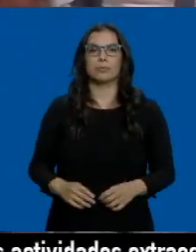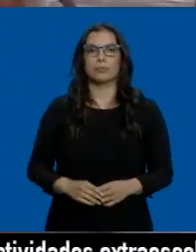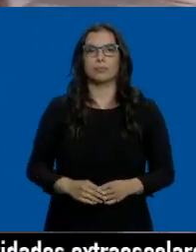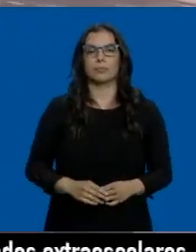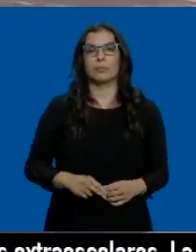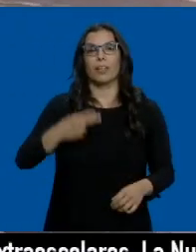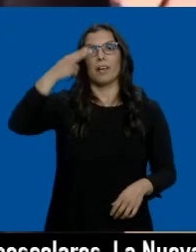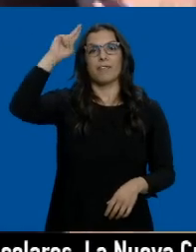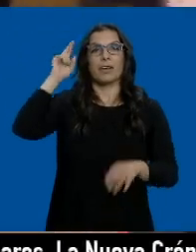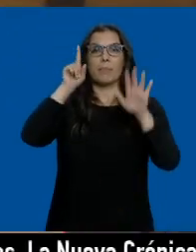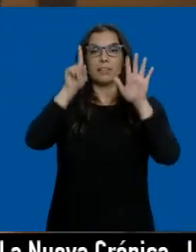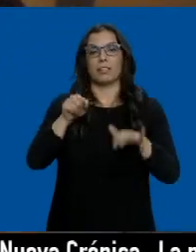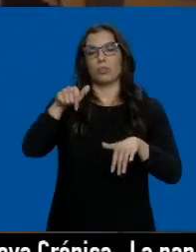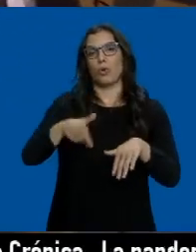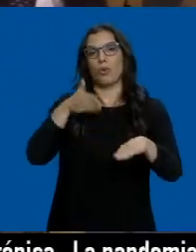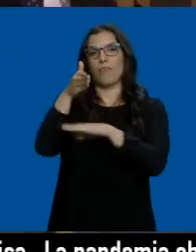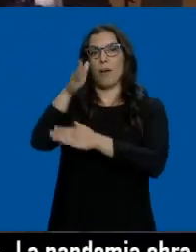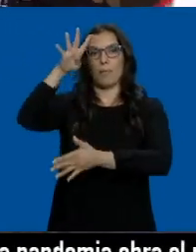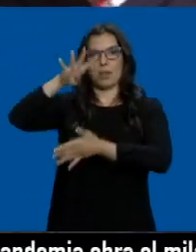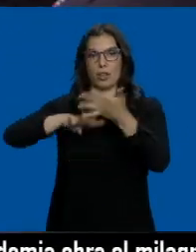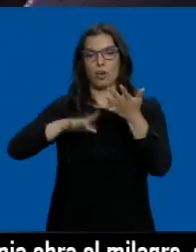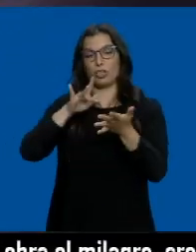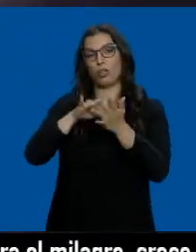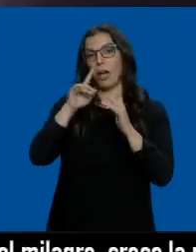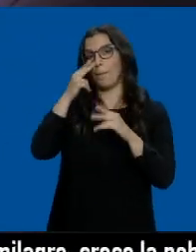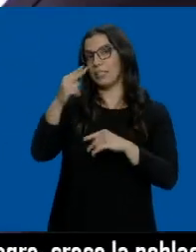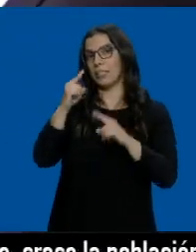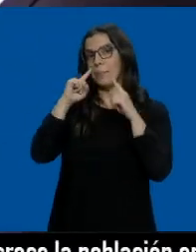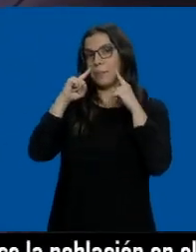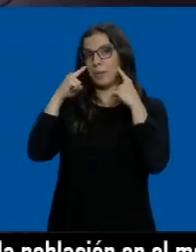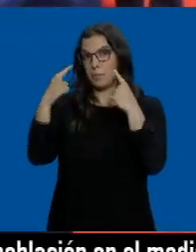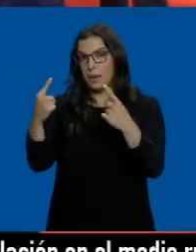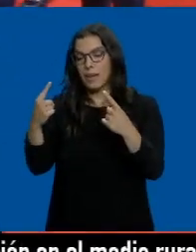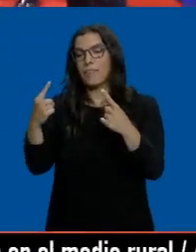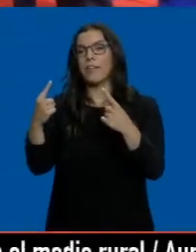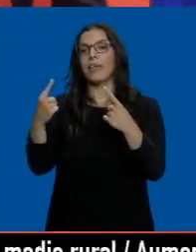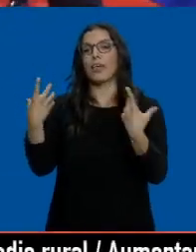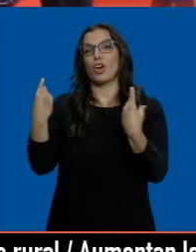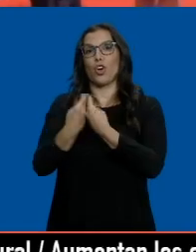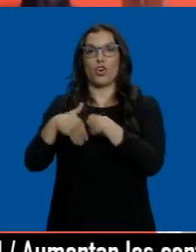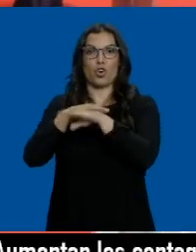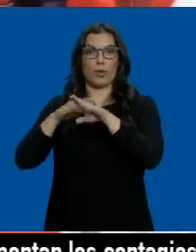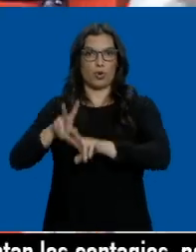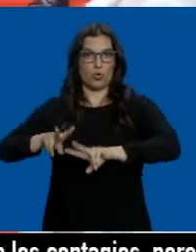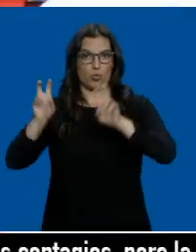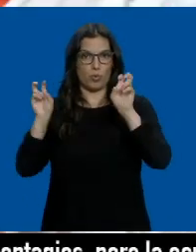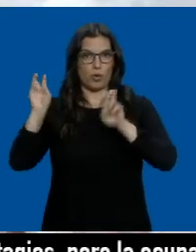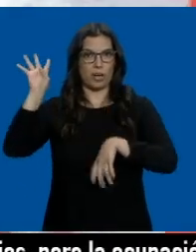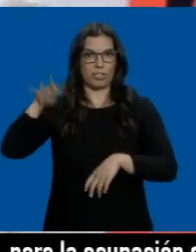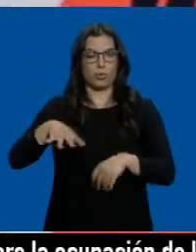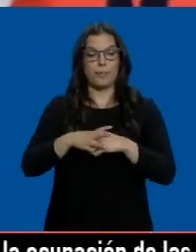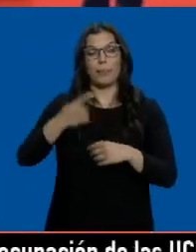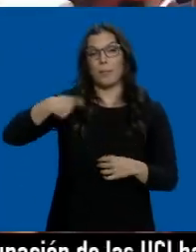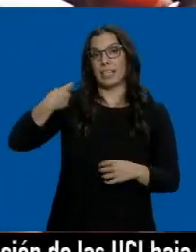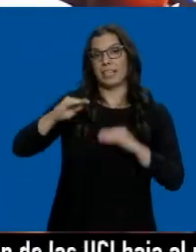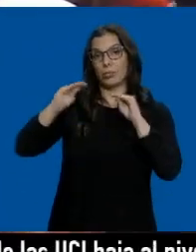Felipe VI acude hoy a Barcelona. Será su primera visita del rey con el nuevo gobierno catalán. Su presidente, Pere